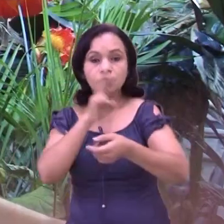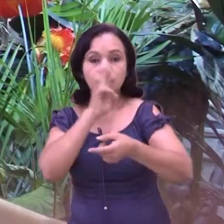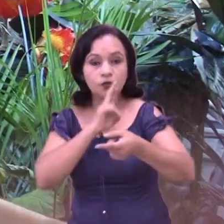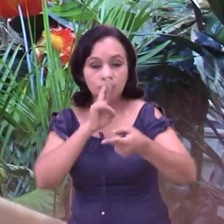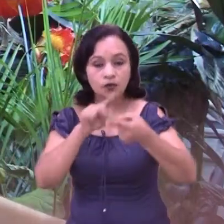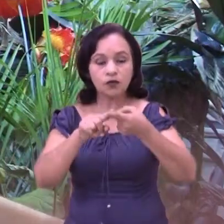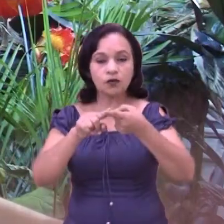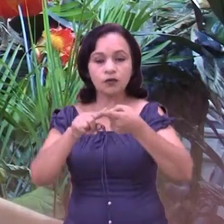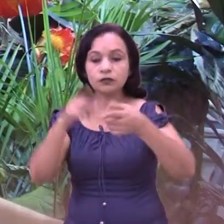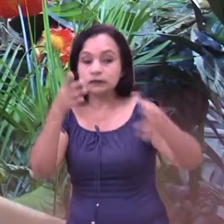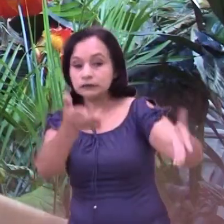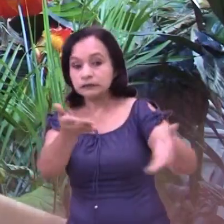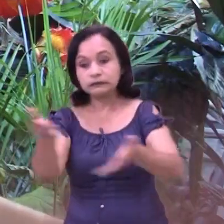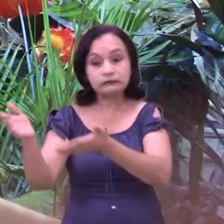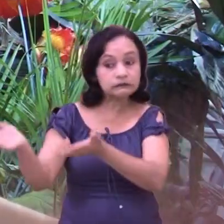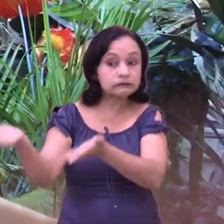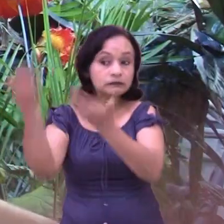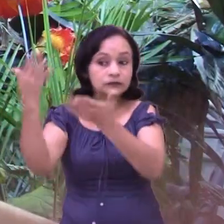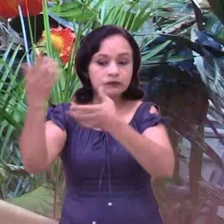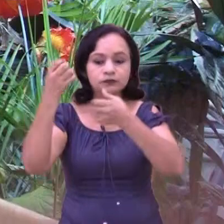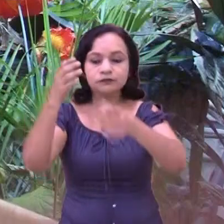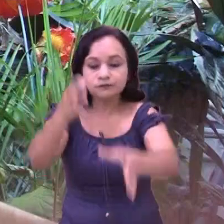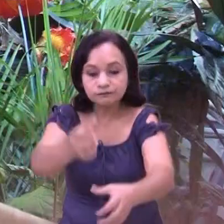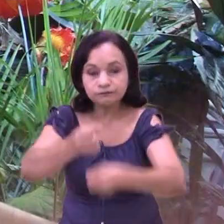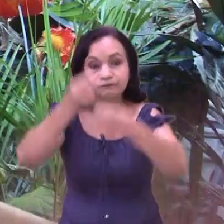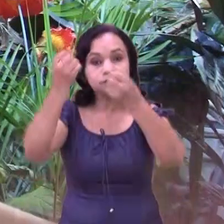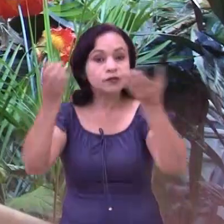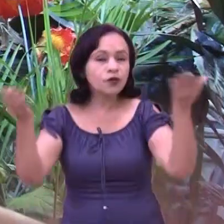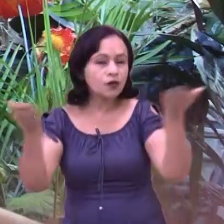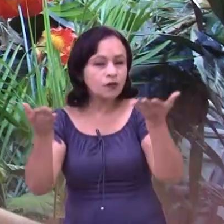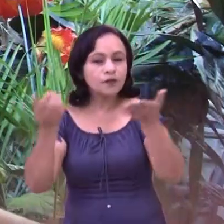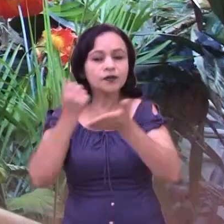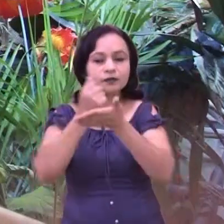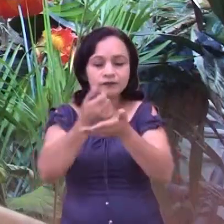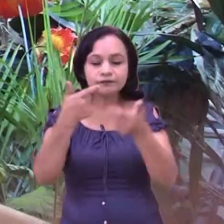brigada de evacuación, la brigada de rescate y salvamento.